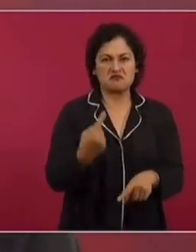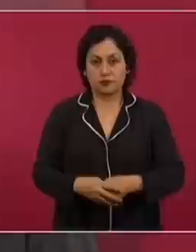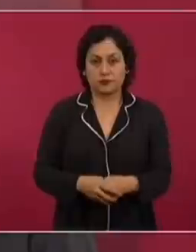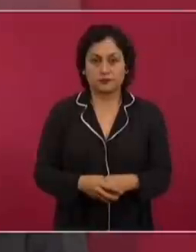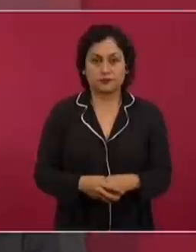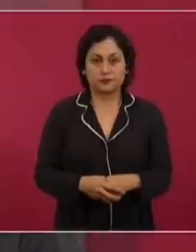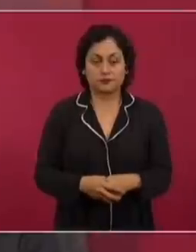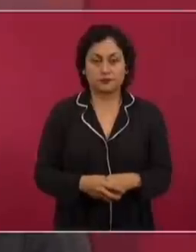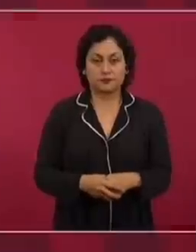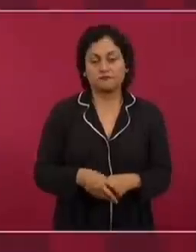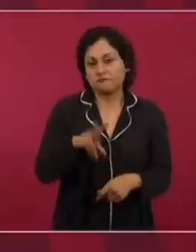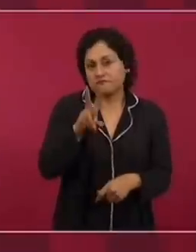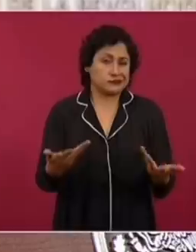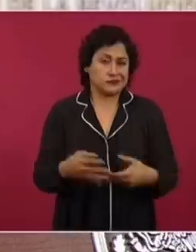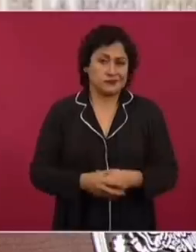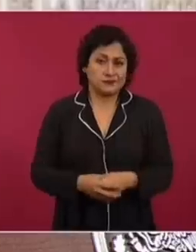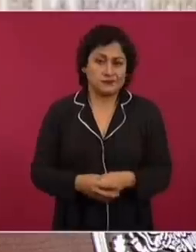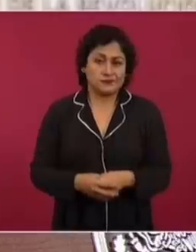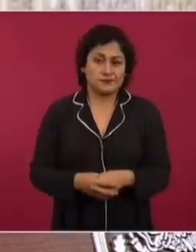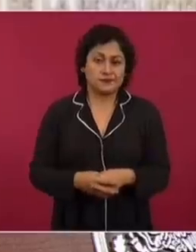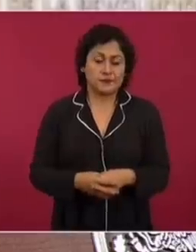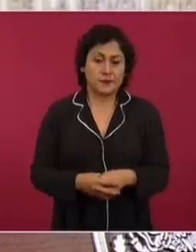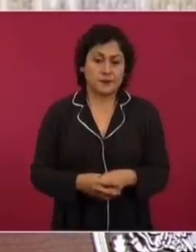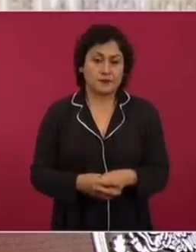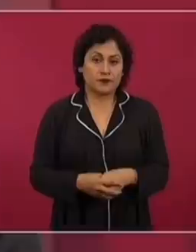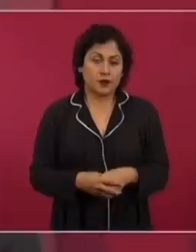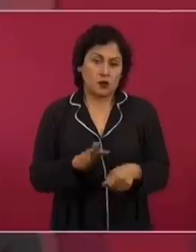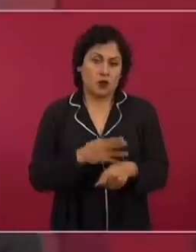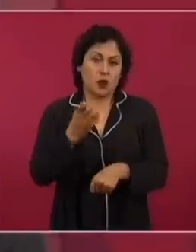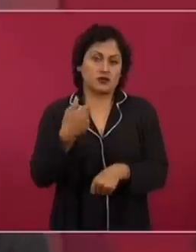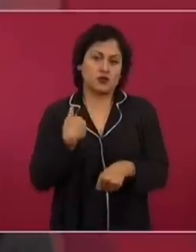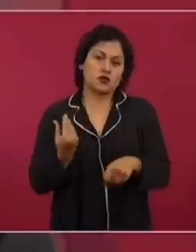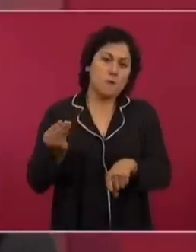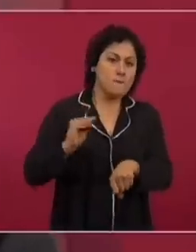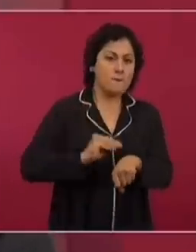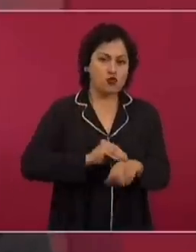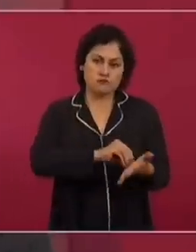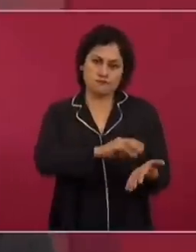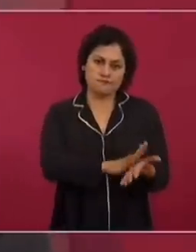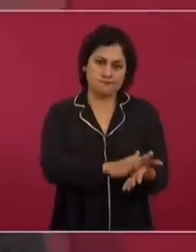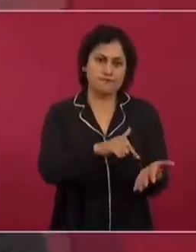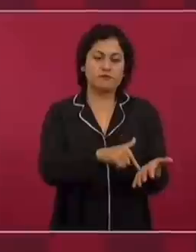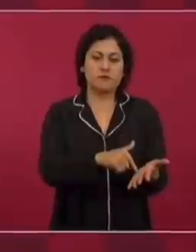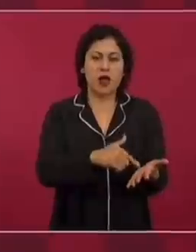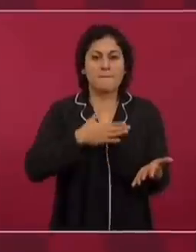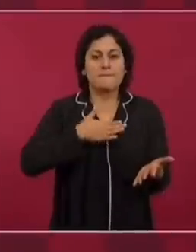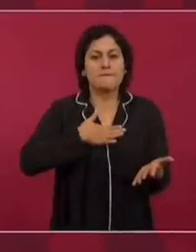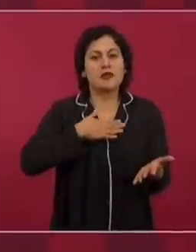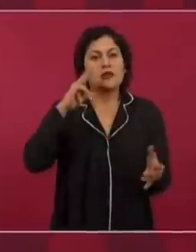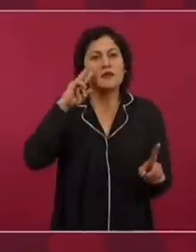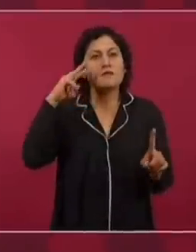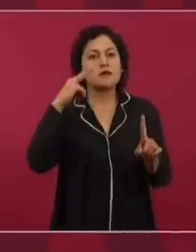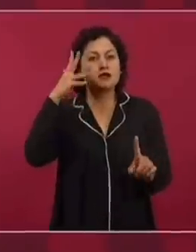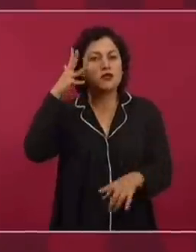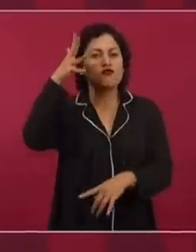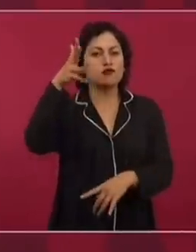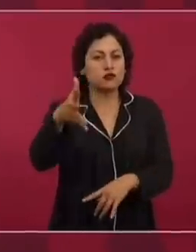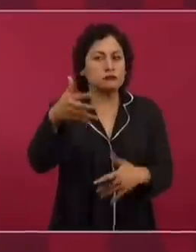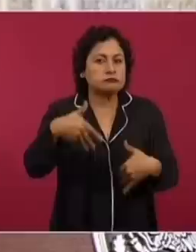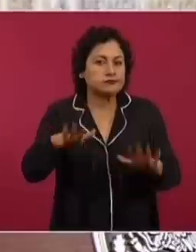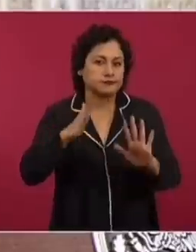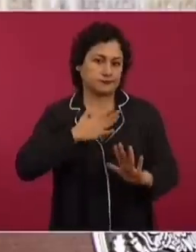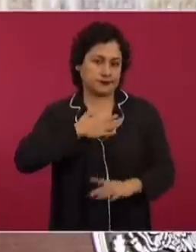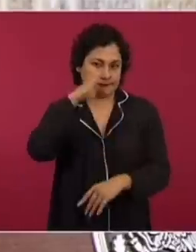Sin embargo, momentos delicados y apunté sobre cómo veía yo el futuro. ¿Cómo podría ser